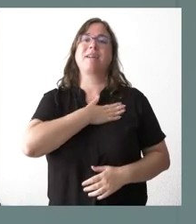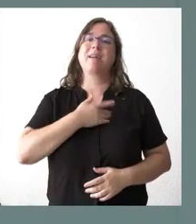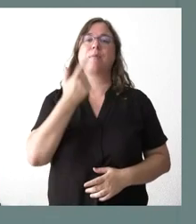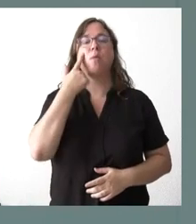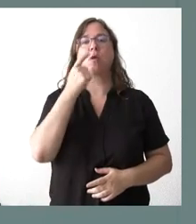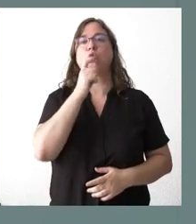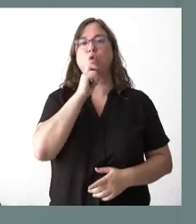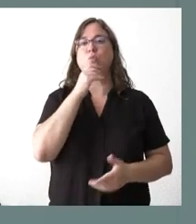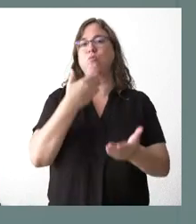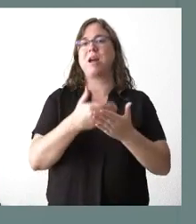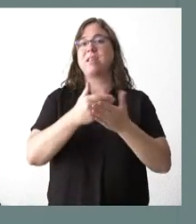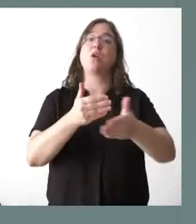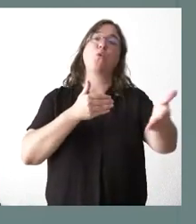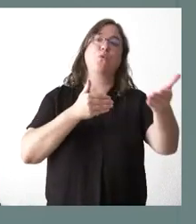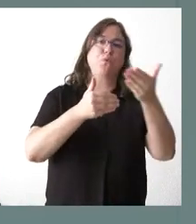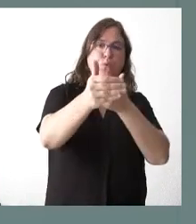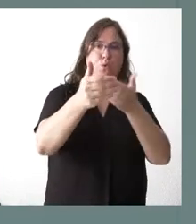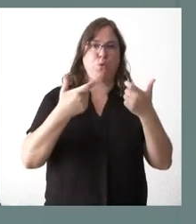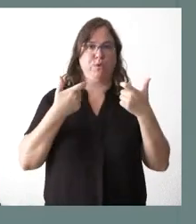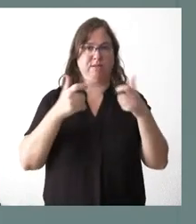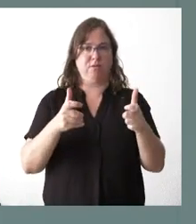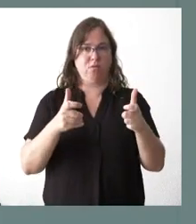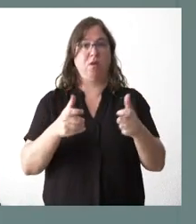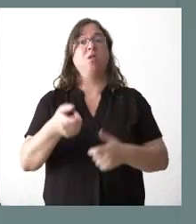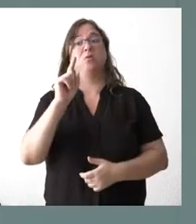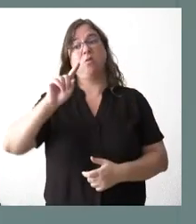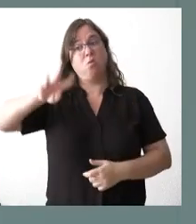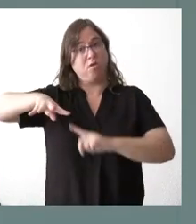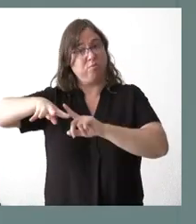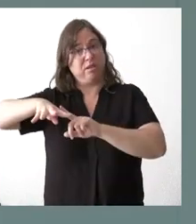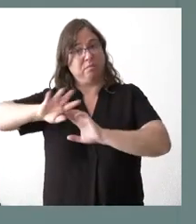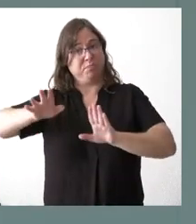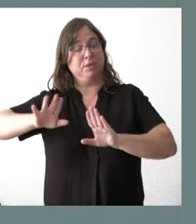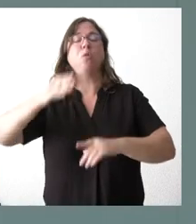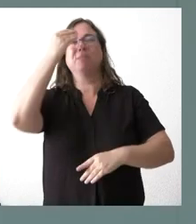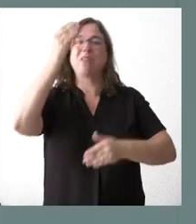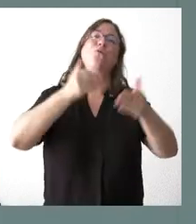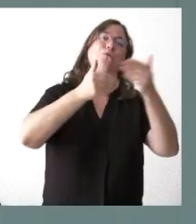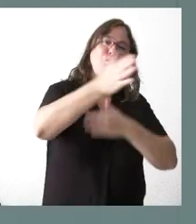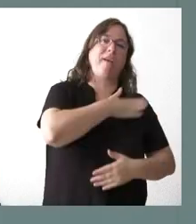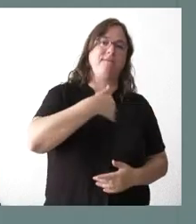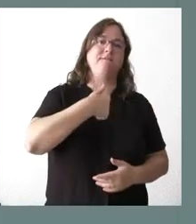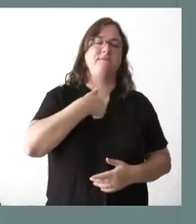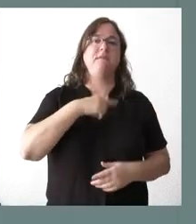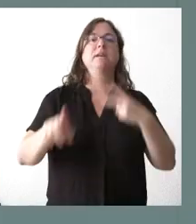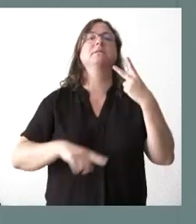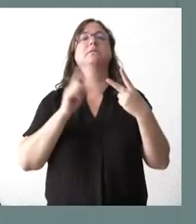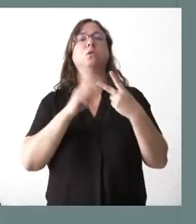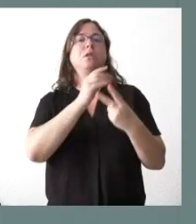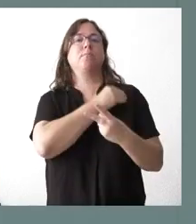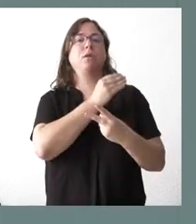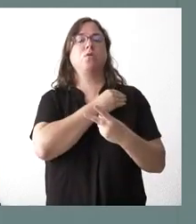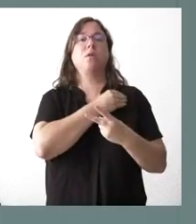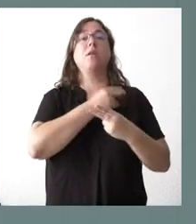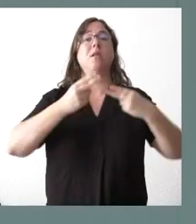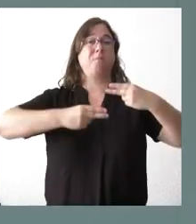garantizar el futuro del sector más allá de solo cuatro meses y pensando en el futuro. Y en la segunda cuestión que usted me plantea la rebaja del